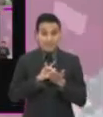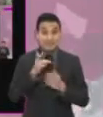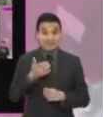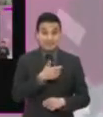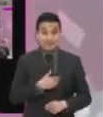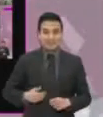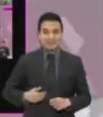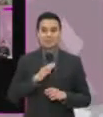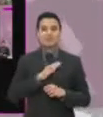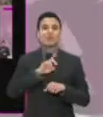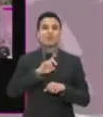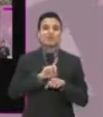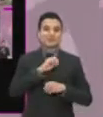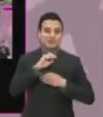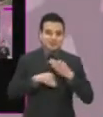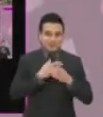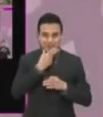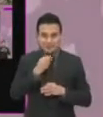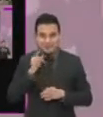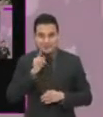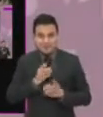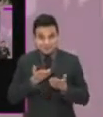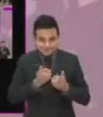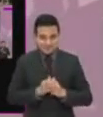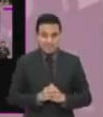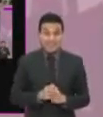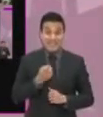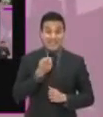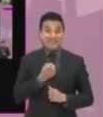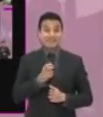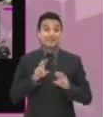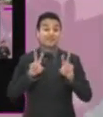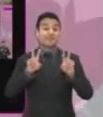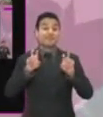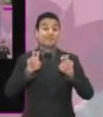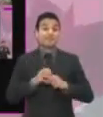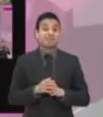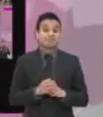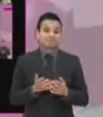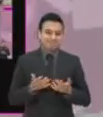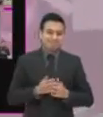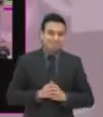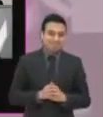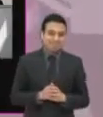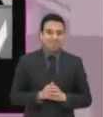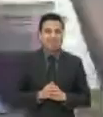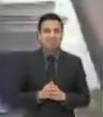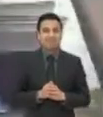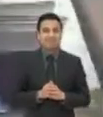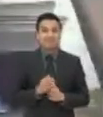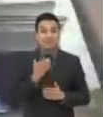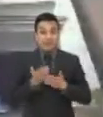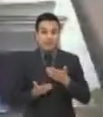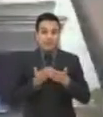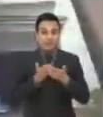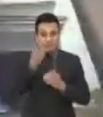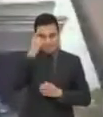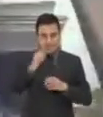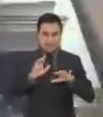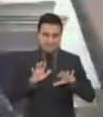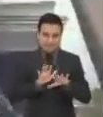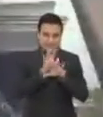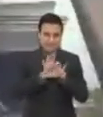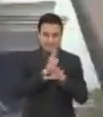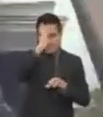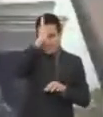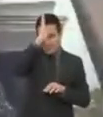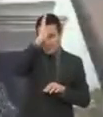Presidente, buenos días a todos y a todas. Sobre este punto y cuya conclusión de que la solicitud de modificación del convenio